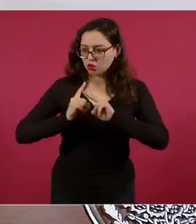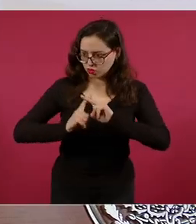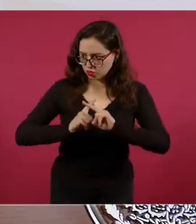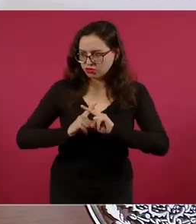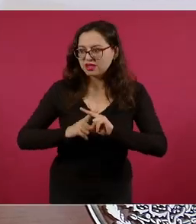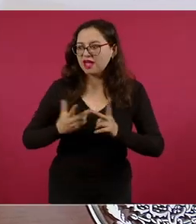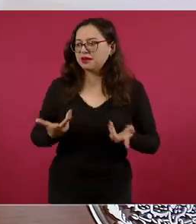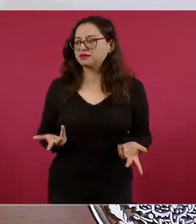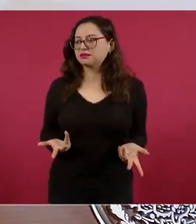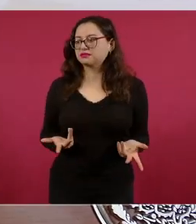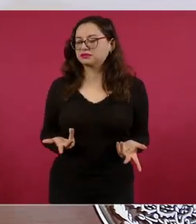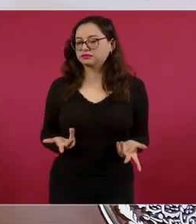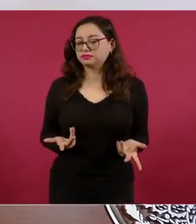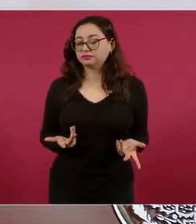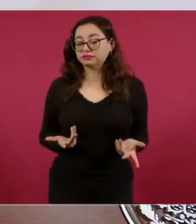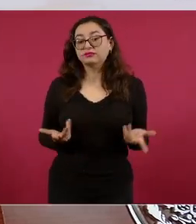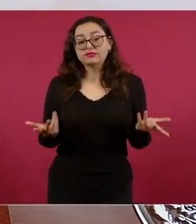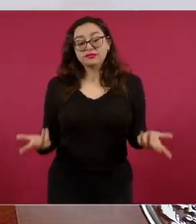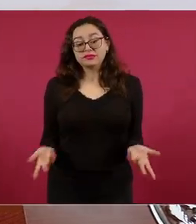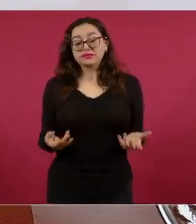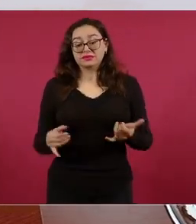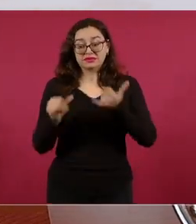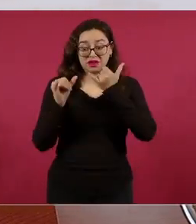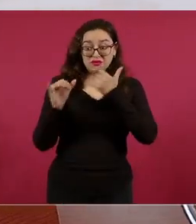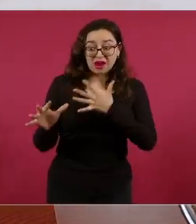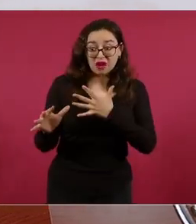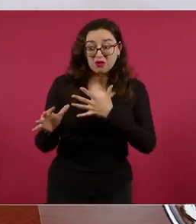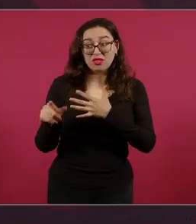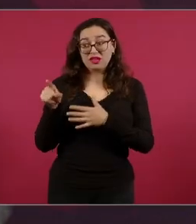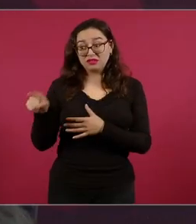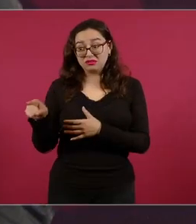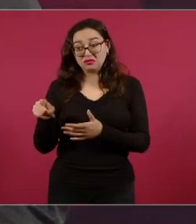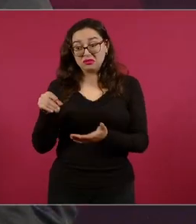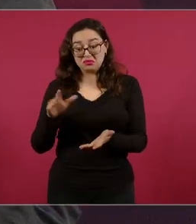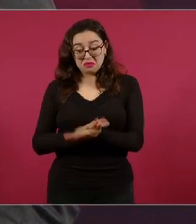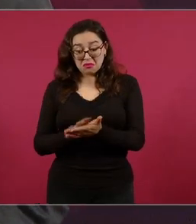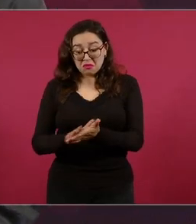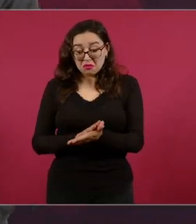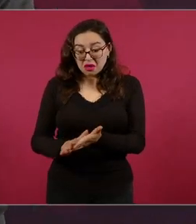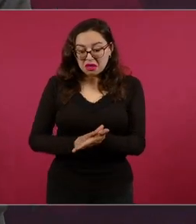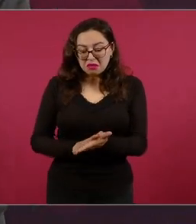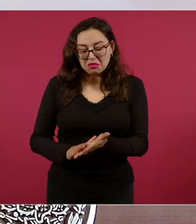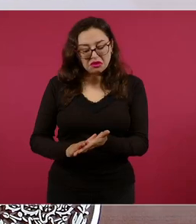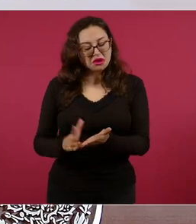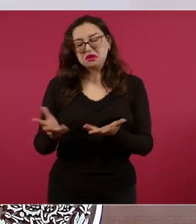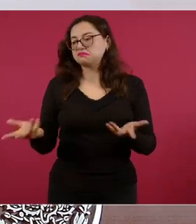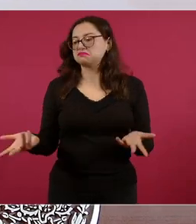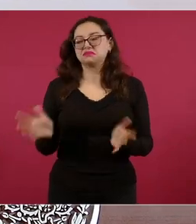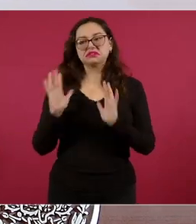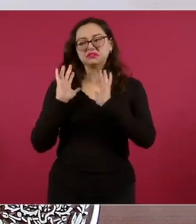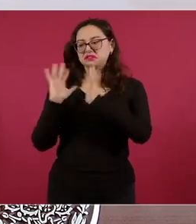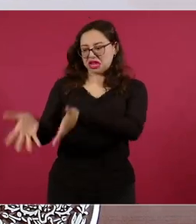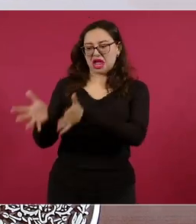esa mancha no se borra ni con todo el agua de los océanos.